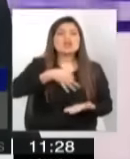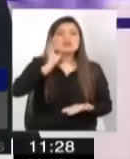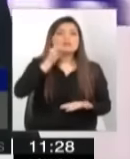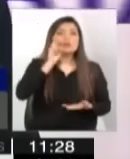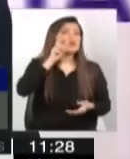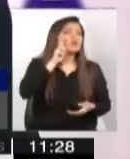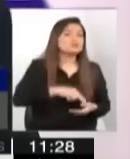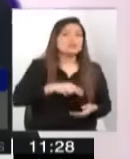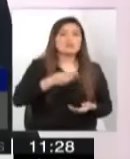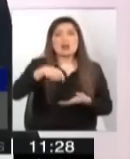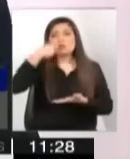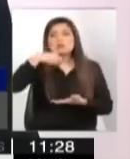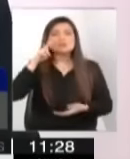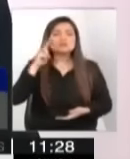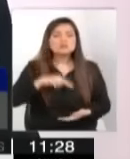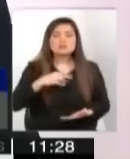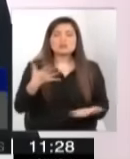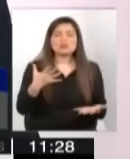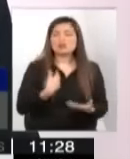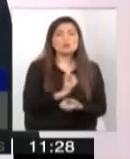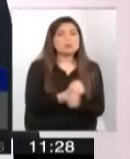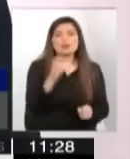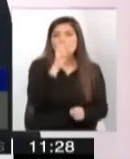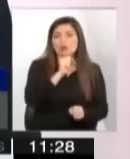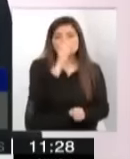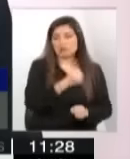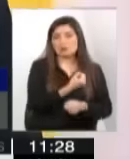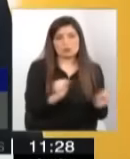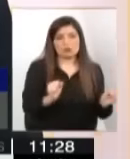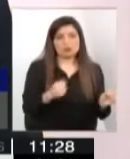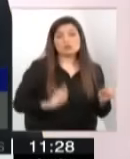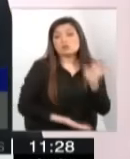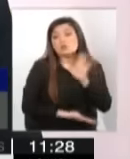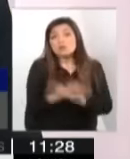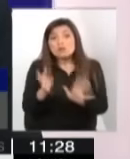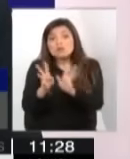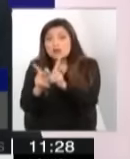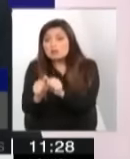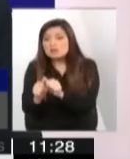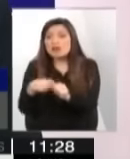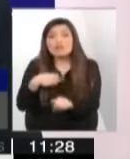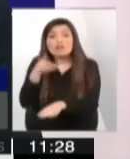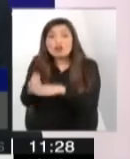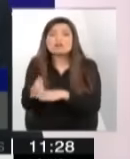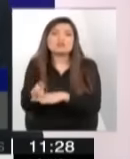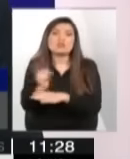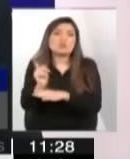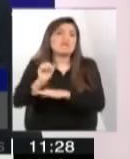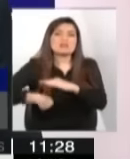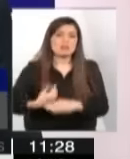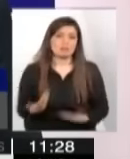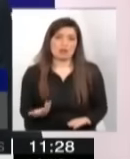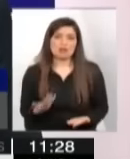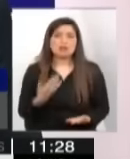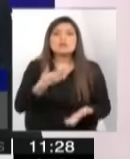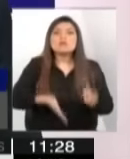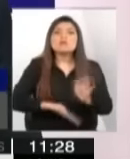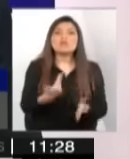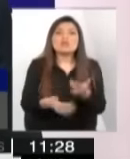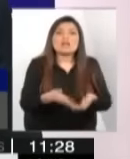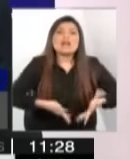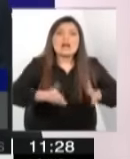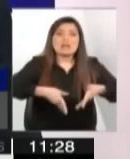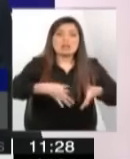iba a la calle porque no tenía dónde ir porque mi familia a mí no me recibió, no me iba a recibir tampoco. Yo sabía que no